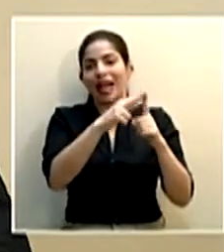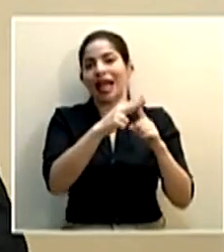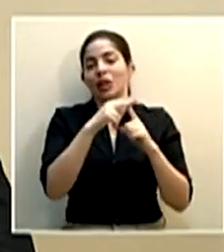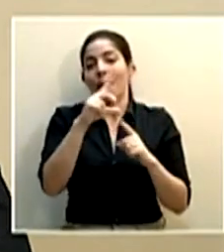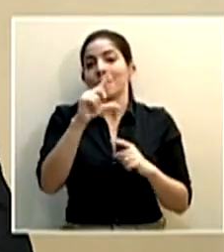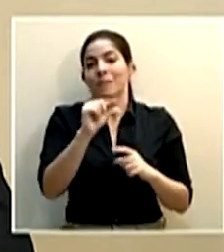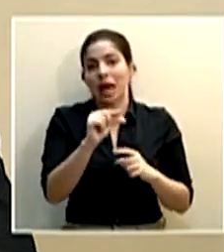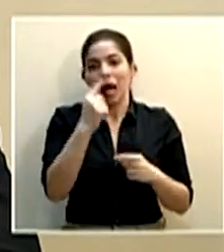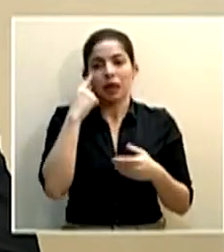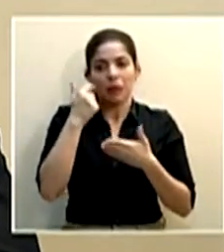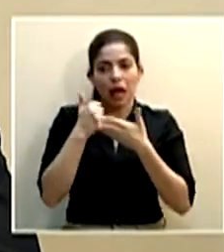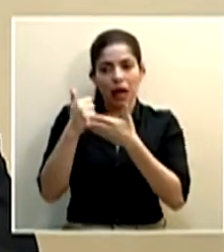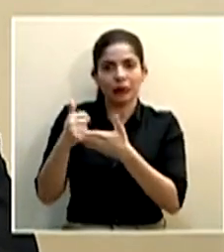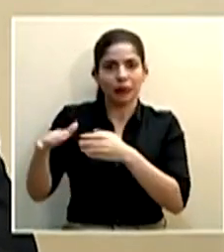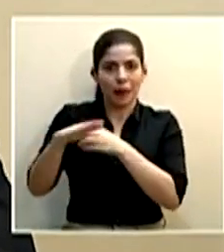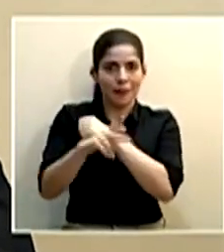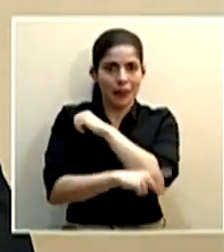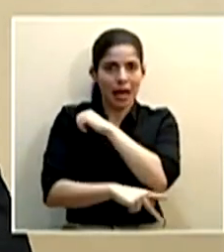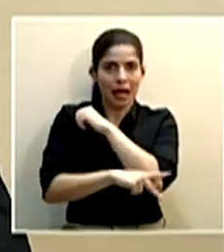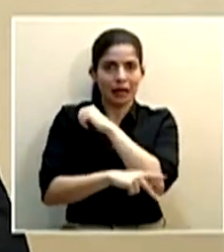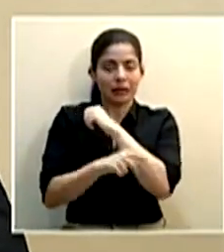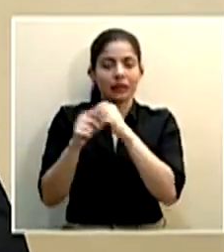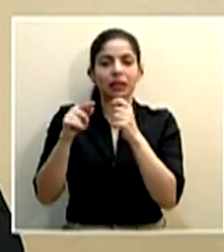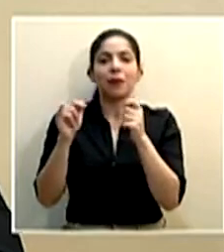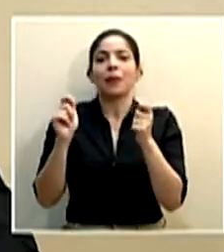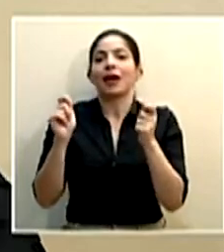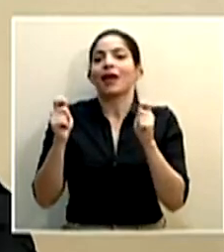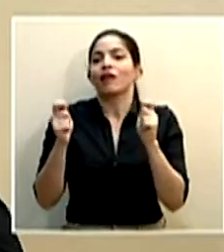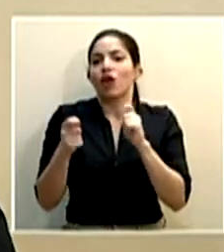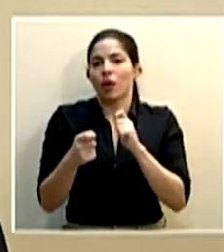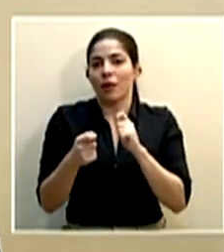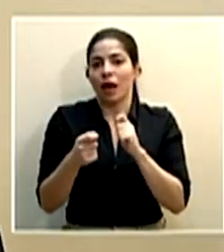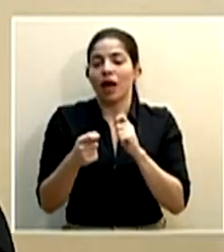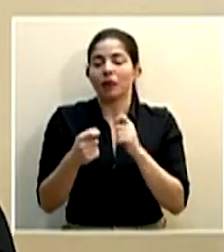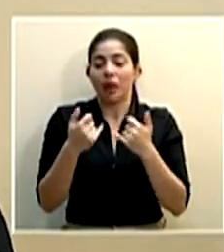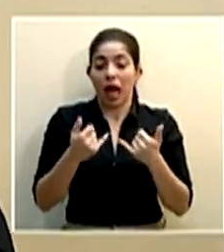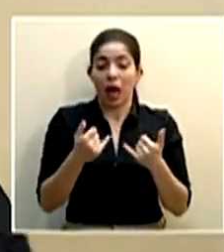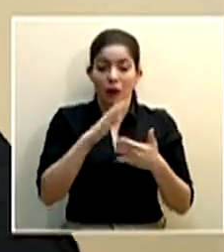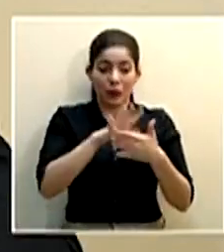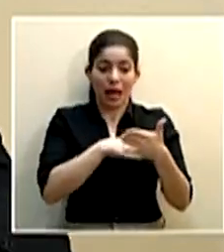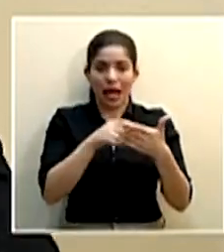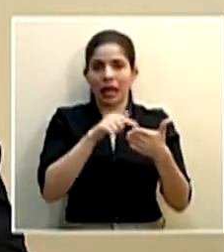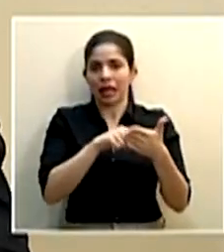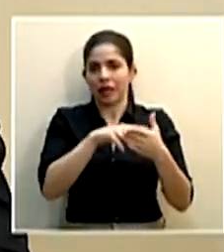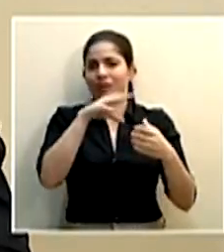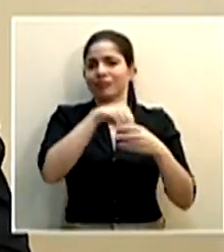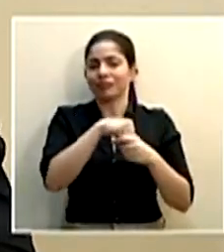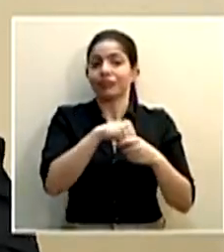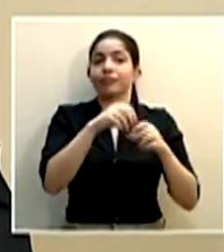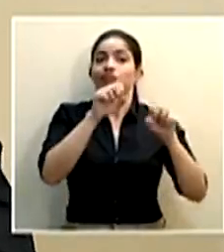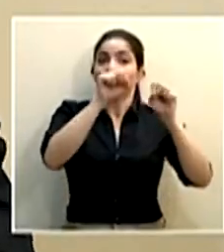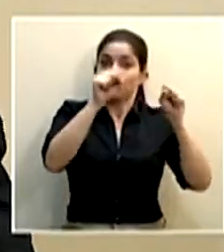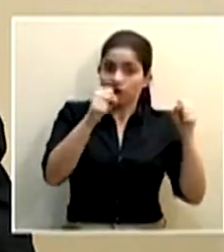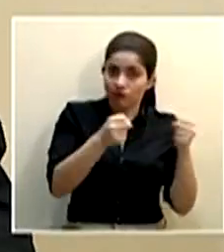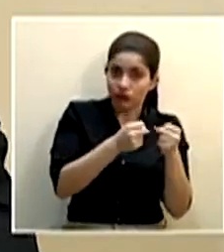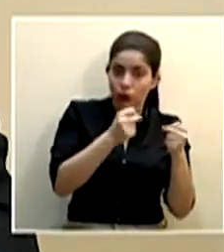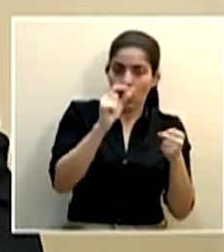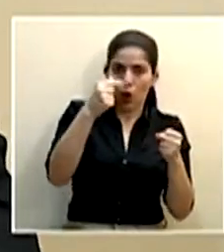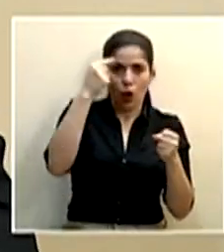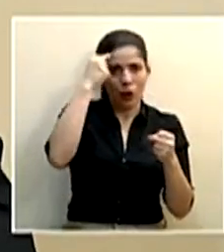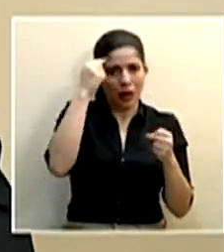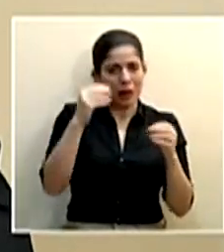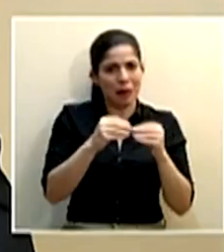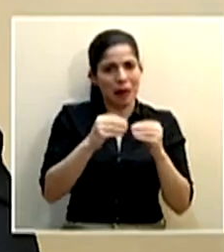para el país, como de reforma. Entonces, vamos a llevar adelante esa agenda, que incluye recorte, el gobierno